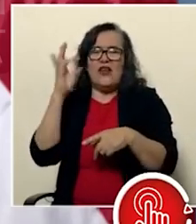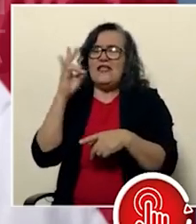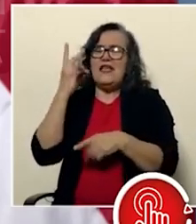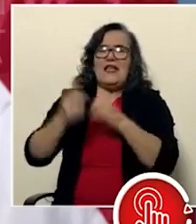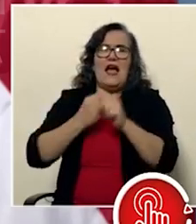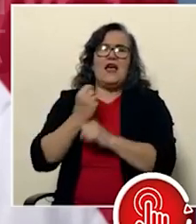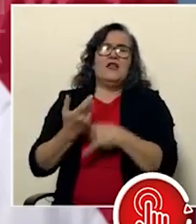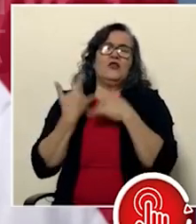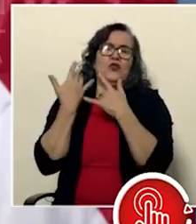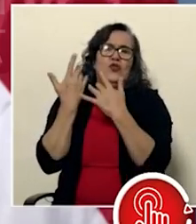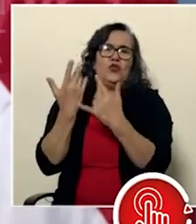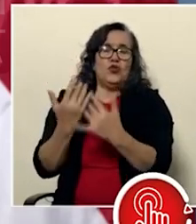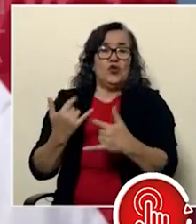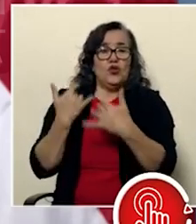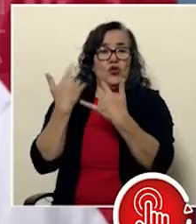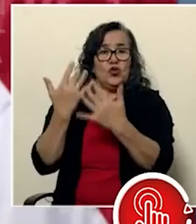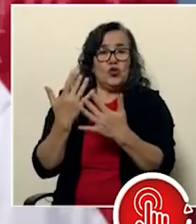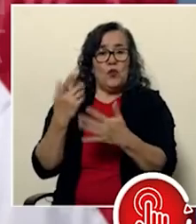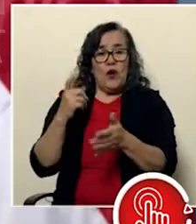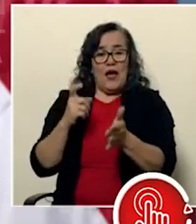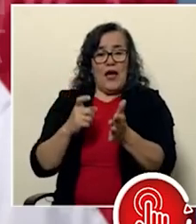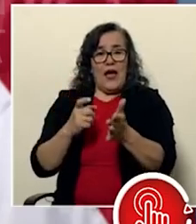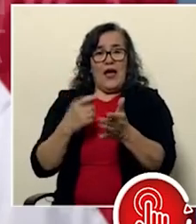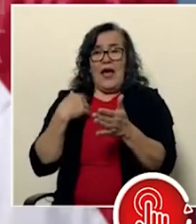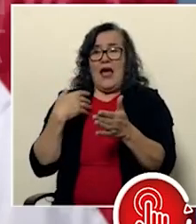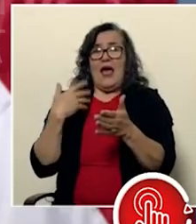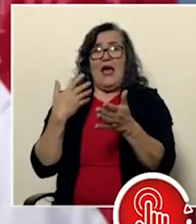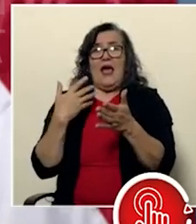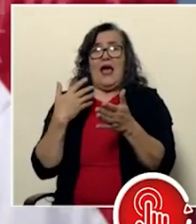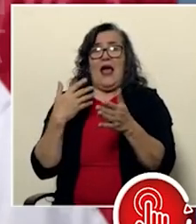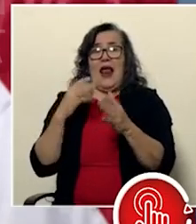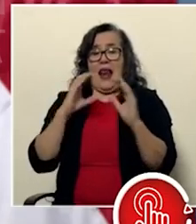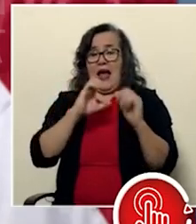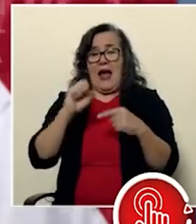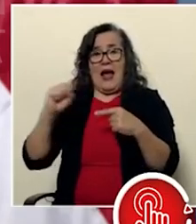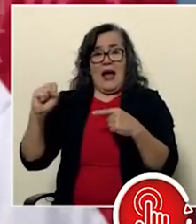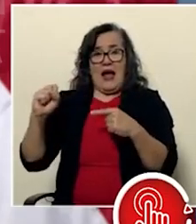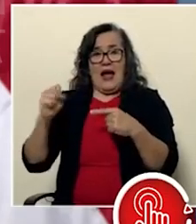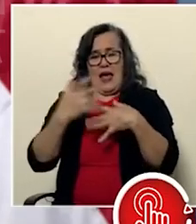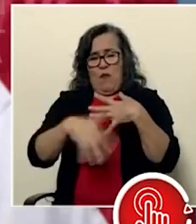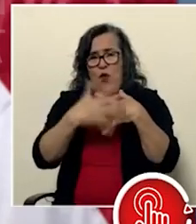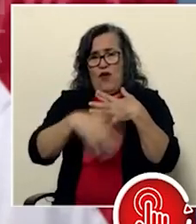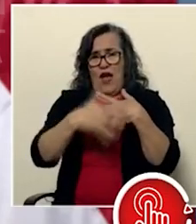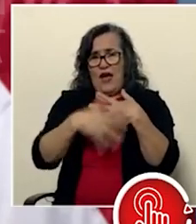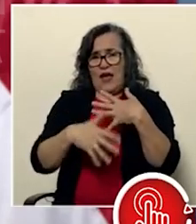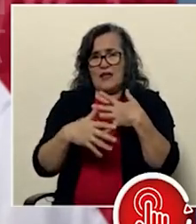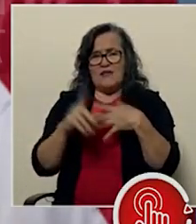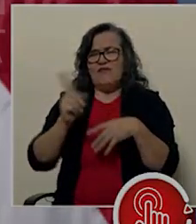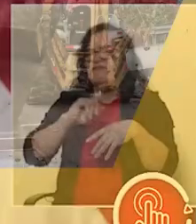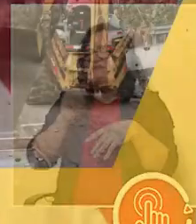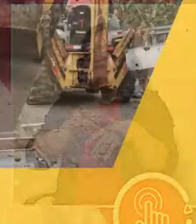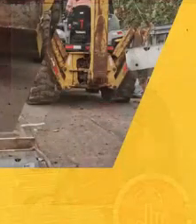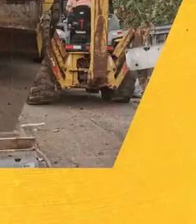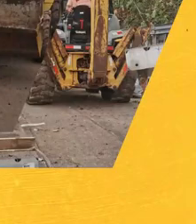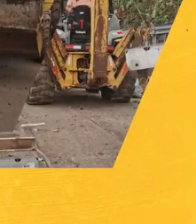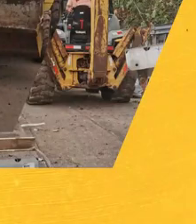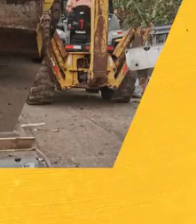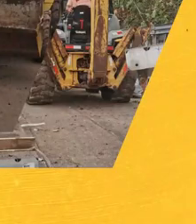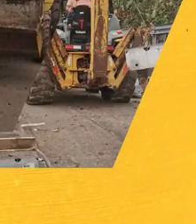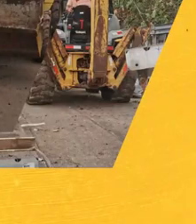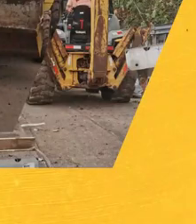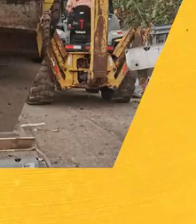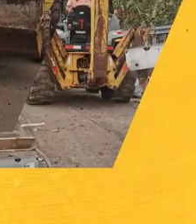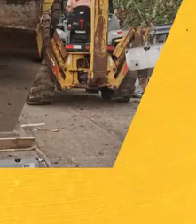años porque le debía la caja con hemorragias, no, no coman cuento. En el